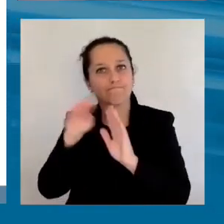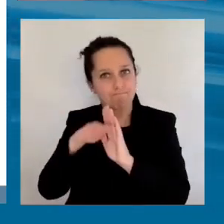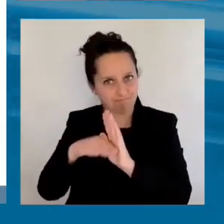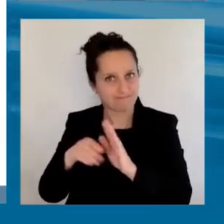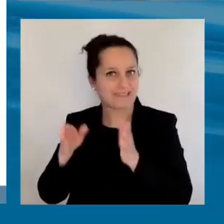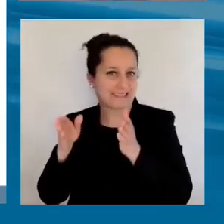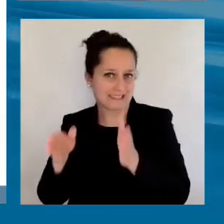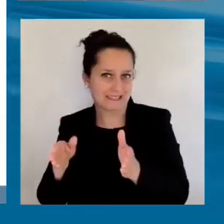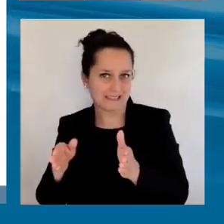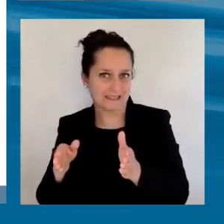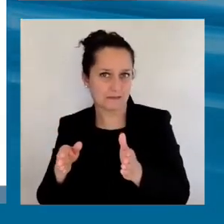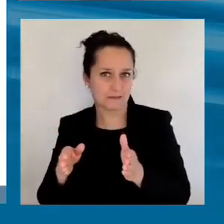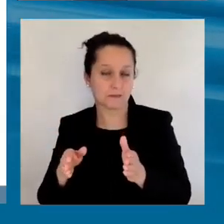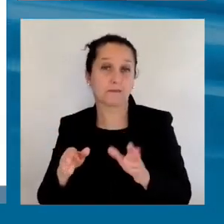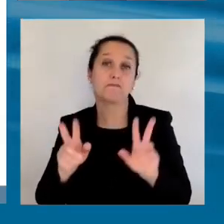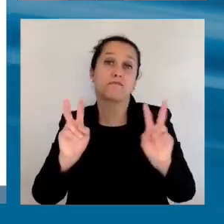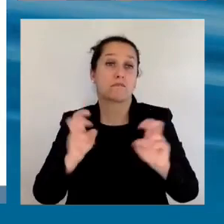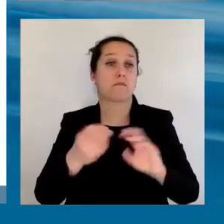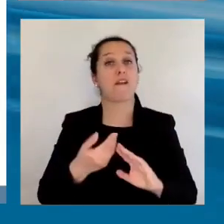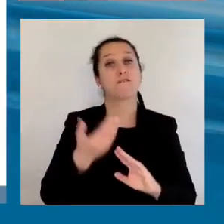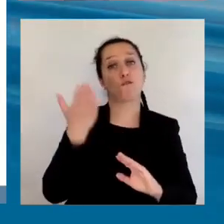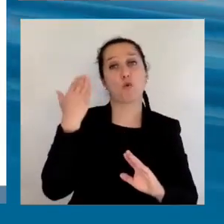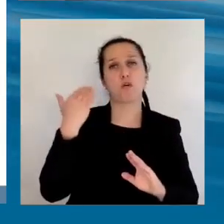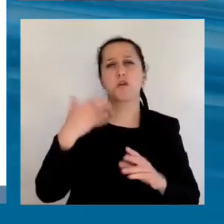a antes que se priorizaba la eficiencia.